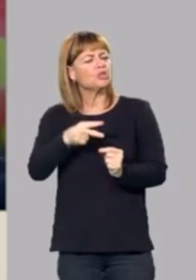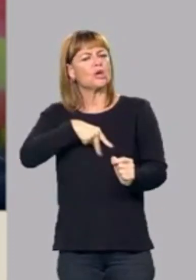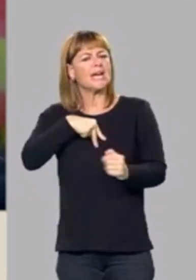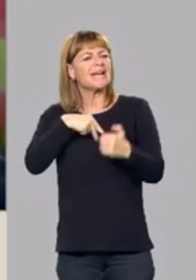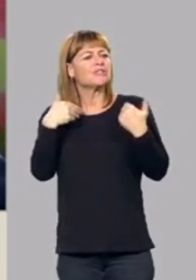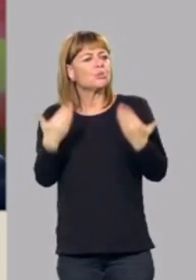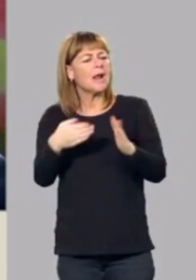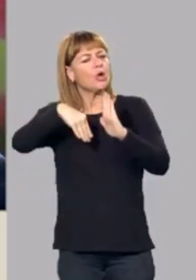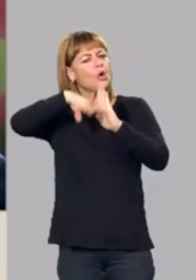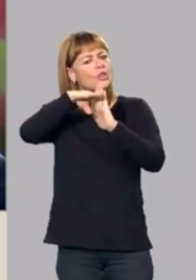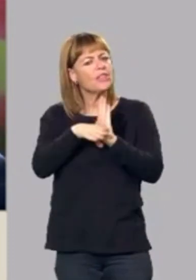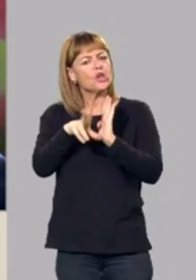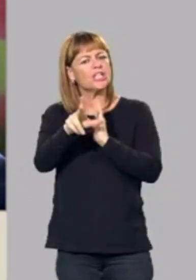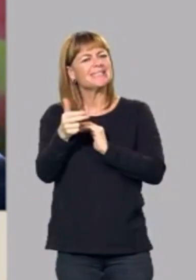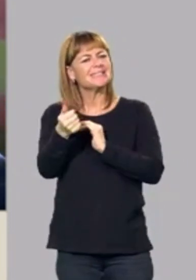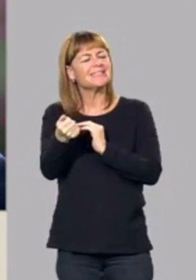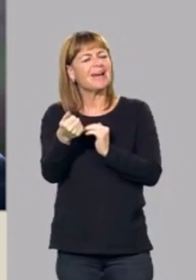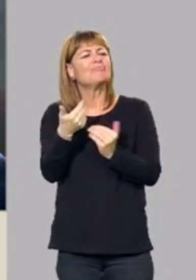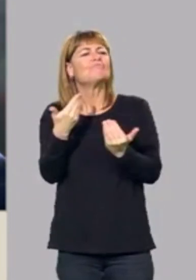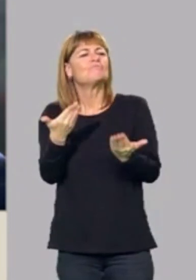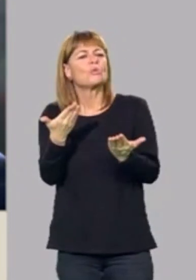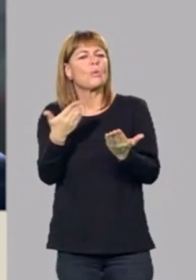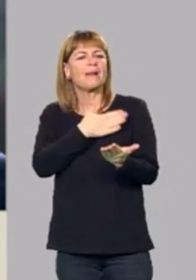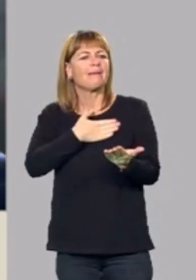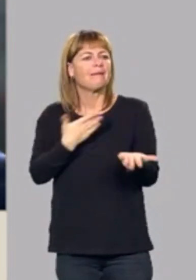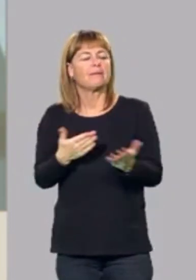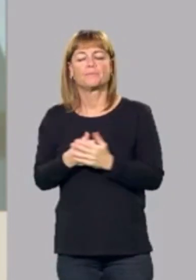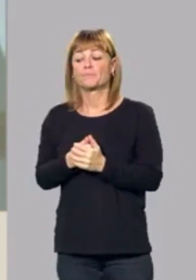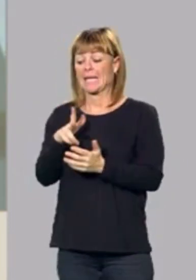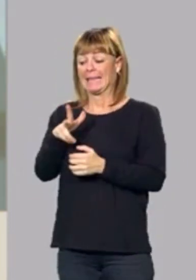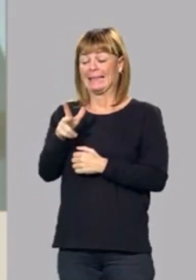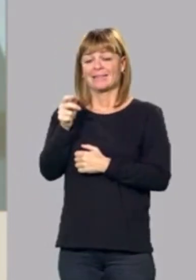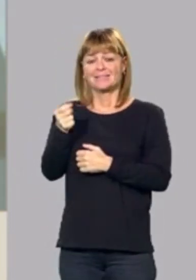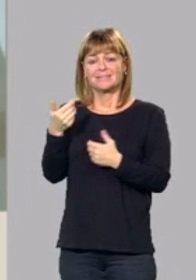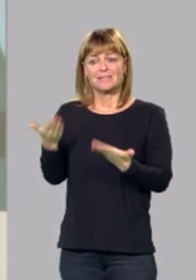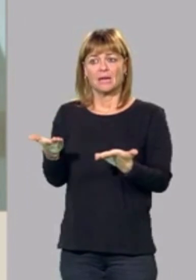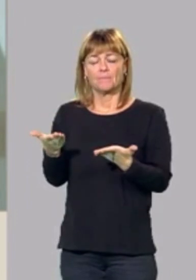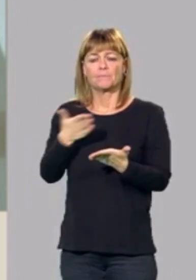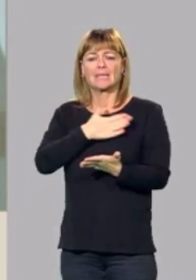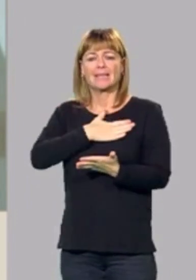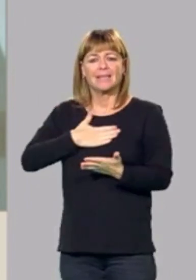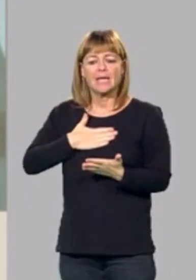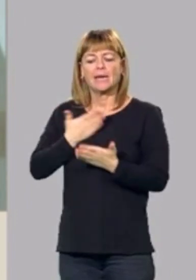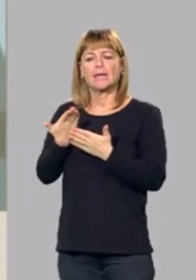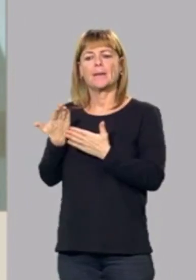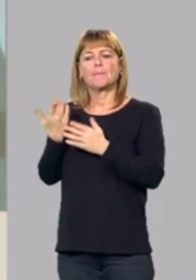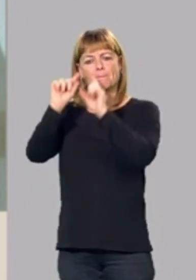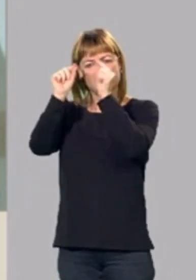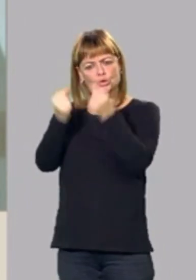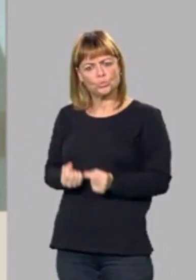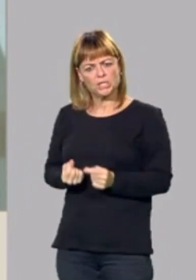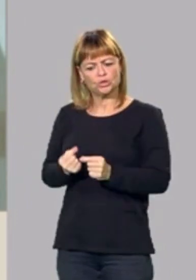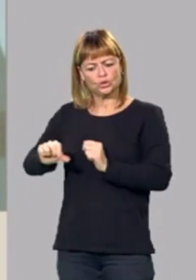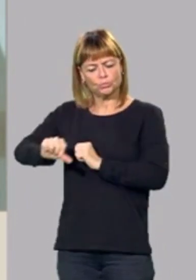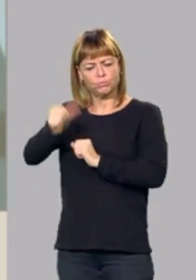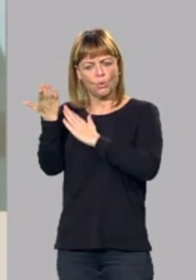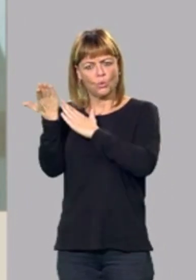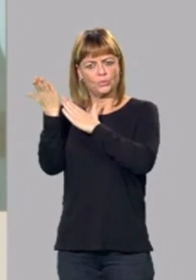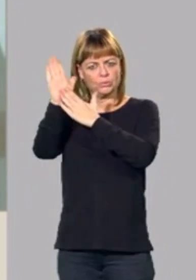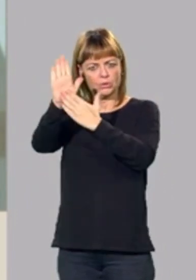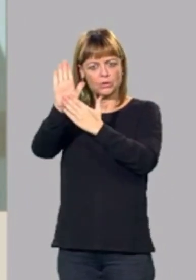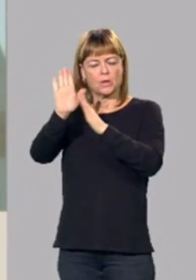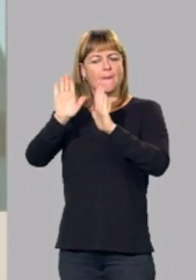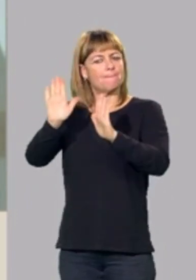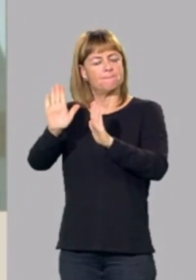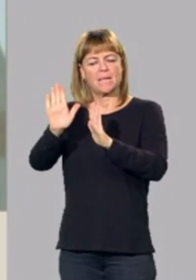Aragonesista para dar su apoyo? Bueno, desde luego Chunta Aragonesista quiere que haya presupuestos, pero no van a ser a